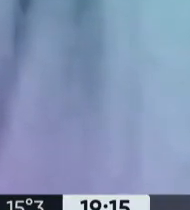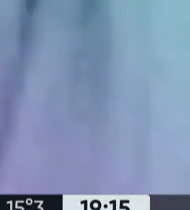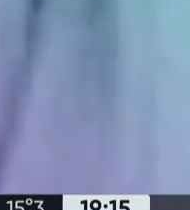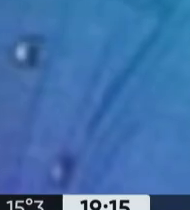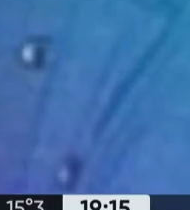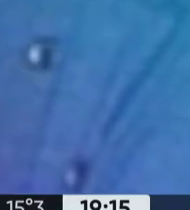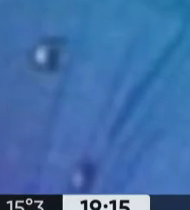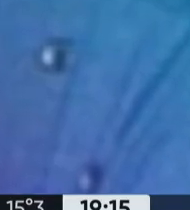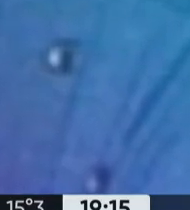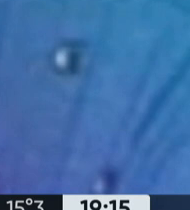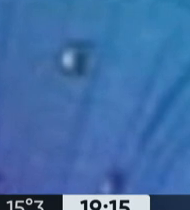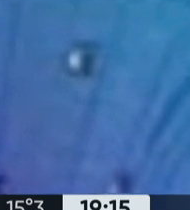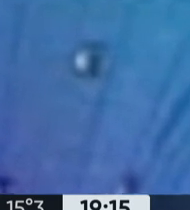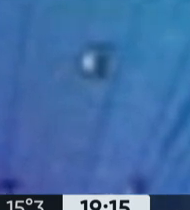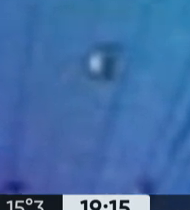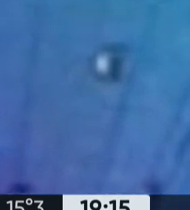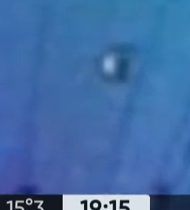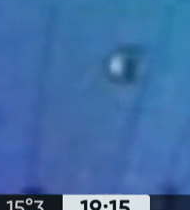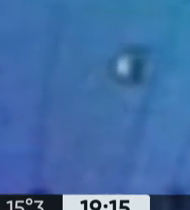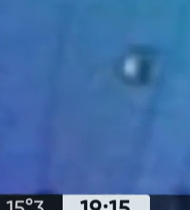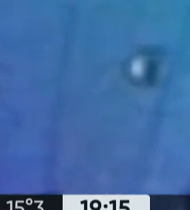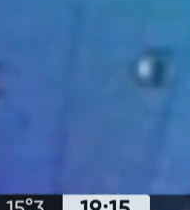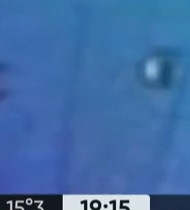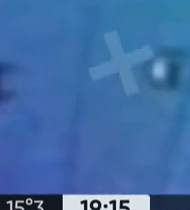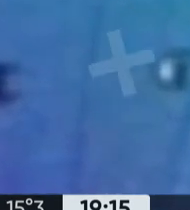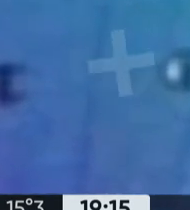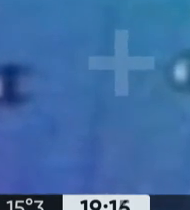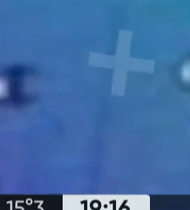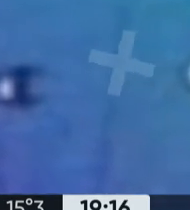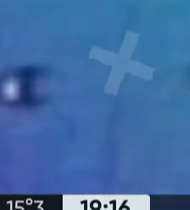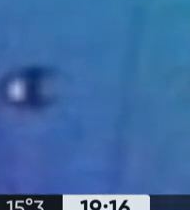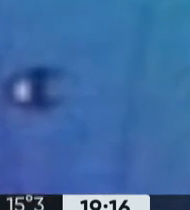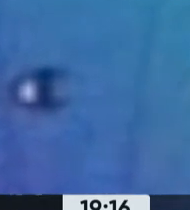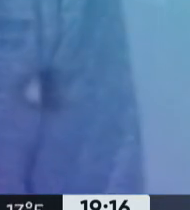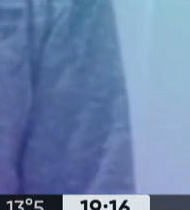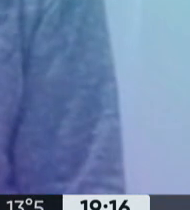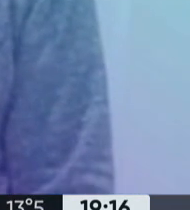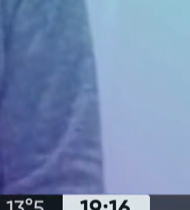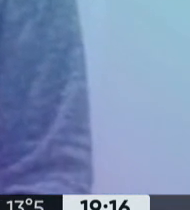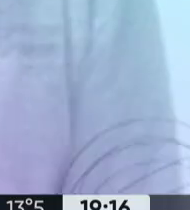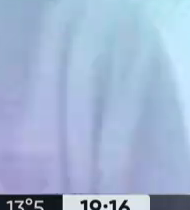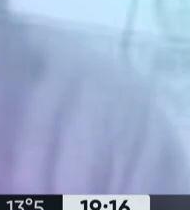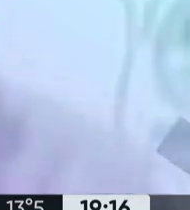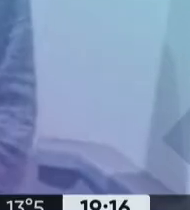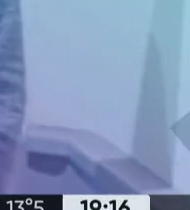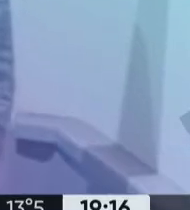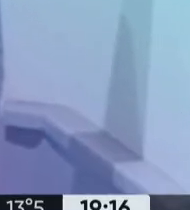datos todavía no lo puedo corroborar porque el teléfono está a disposición mía y yo llegué ayer en horas de la noche a drogo, vamos a analizarlo hoy